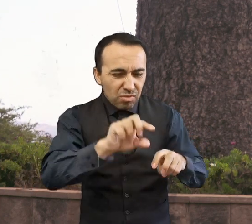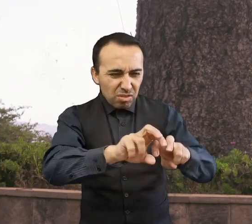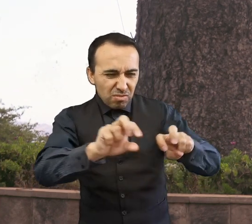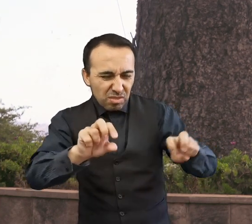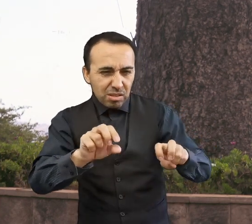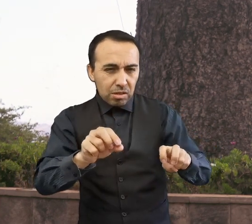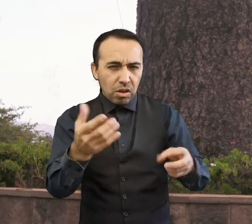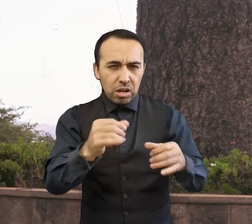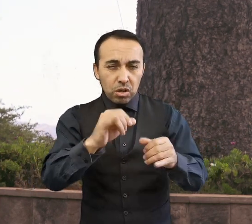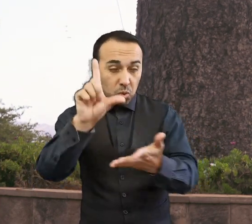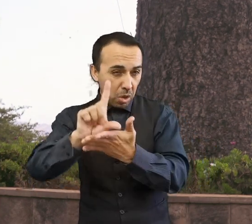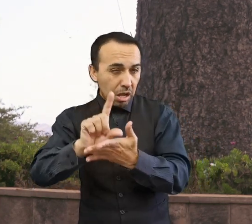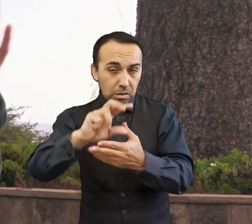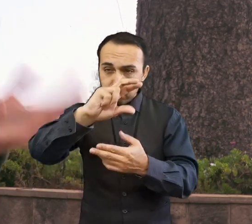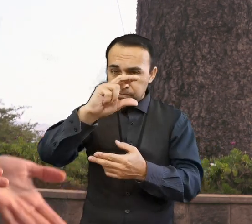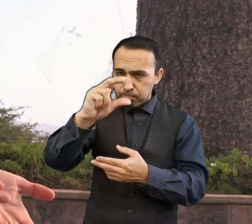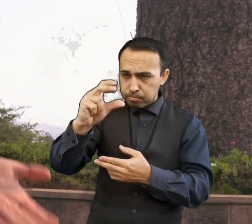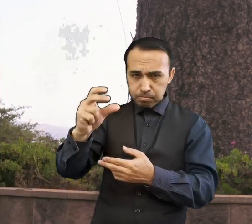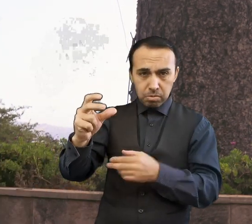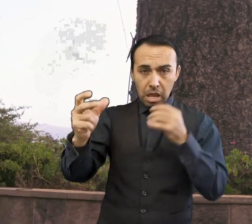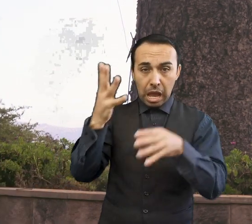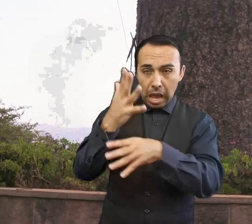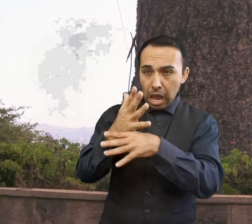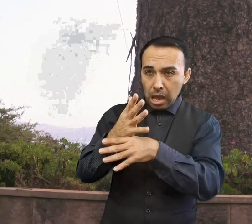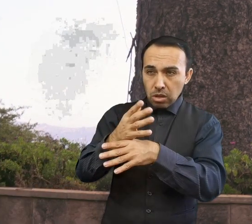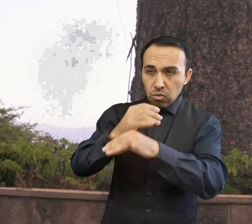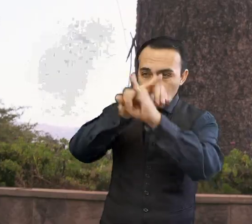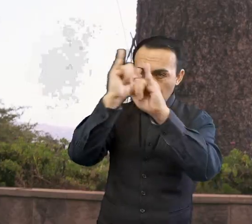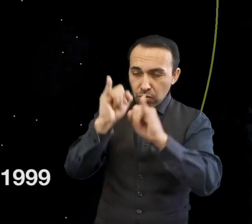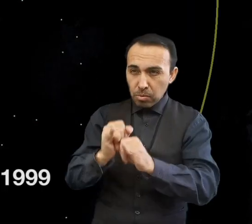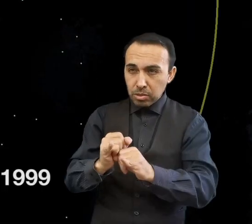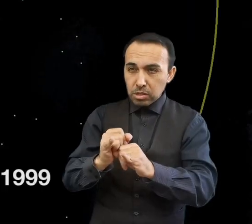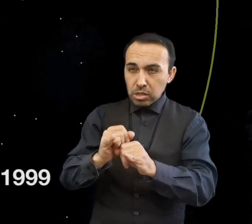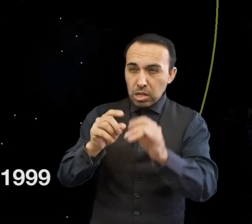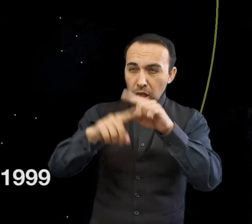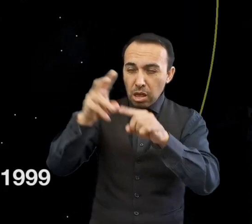constituyen un nivel de construcción entre el polvo y los planetas.